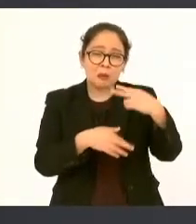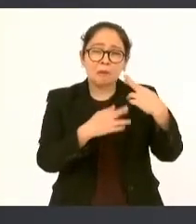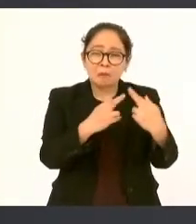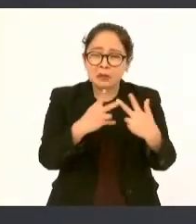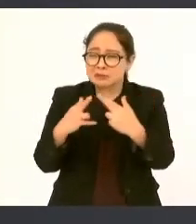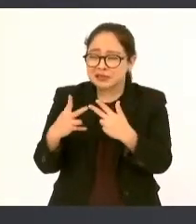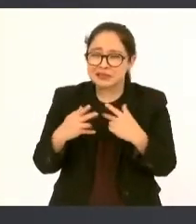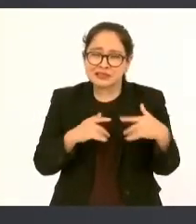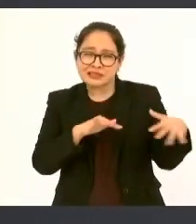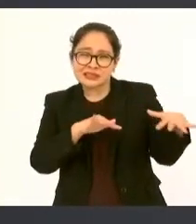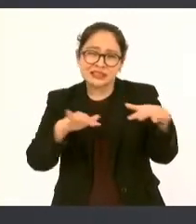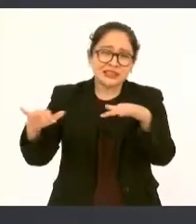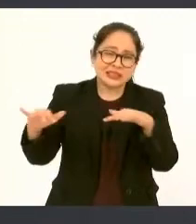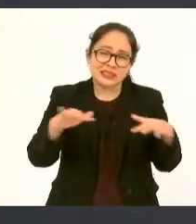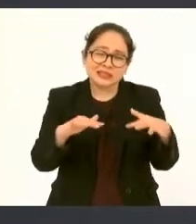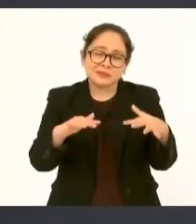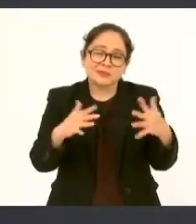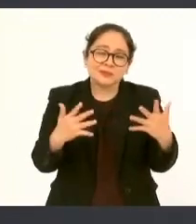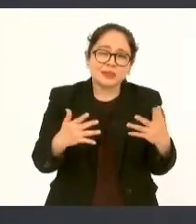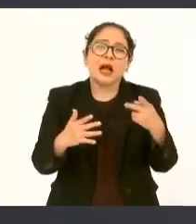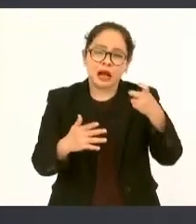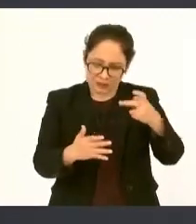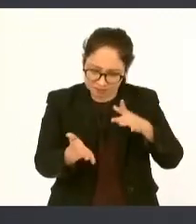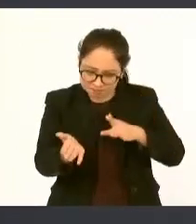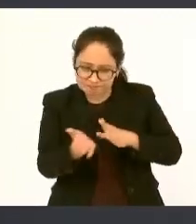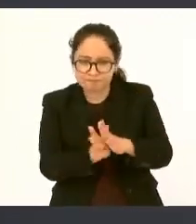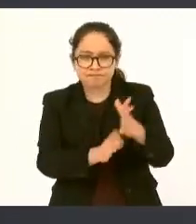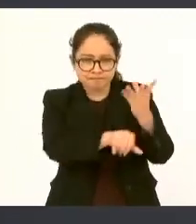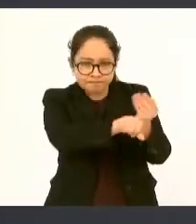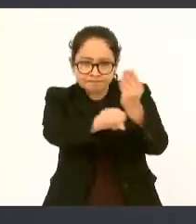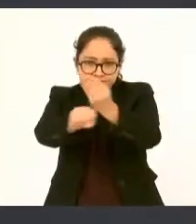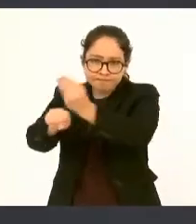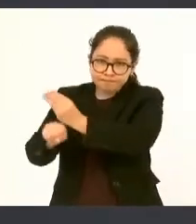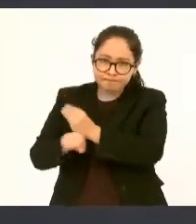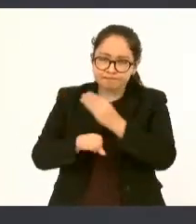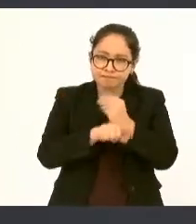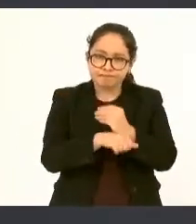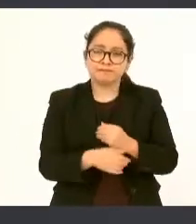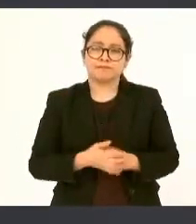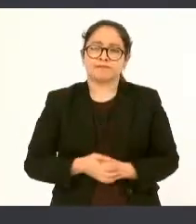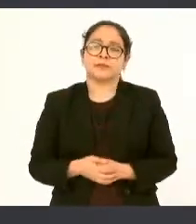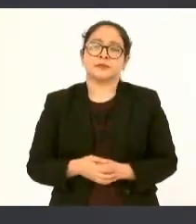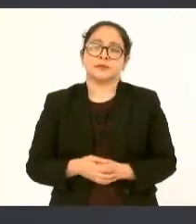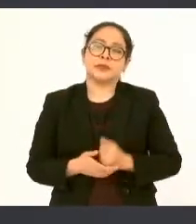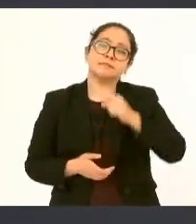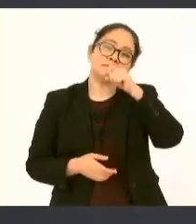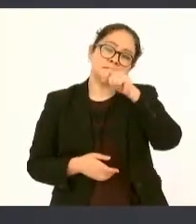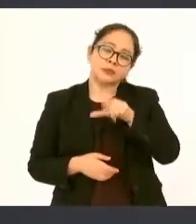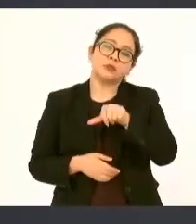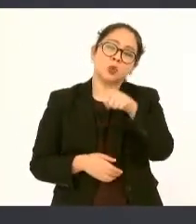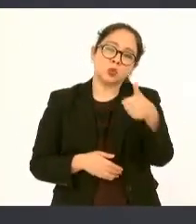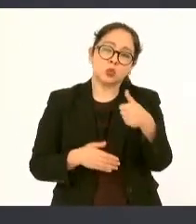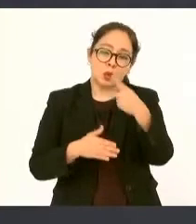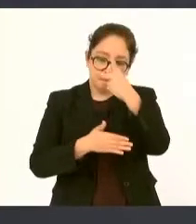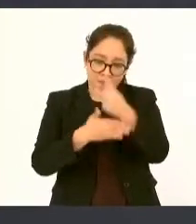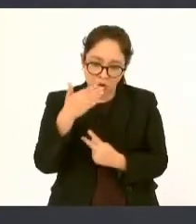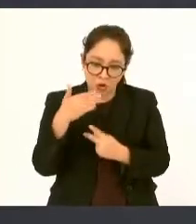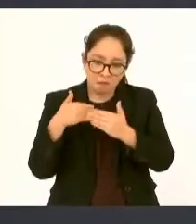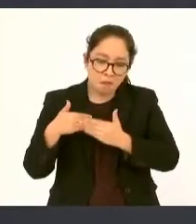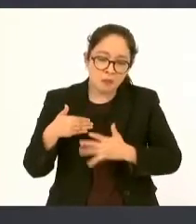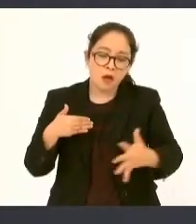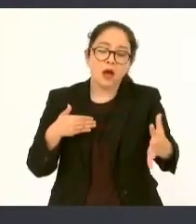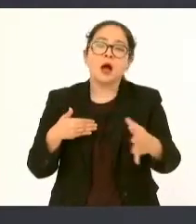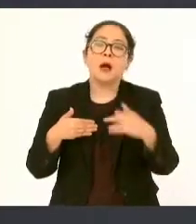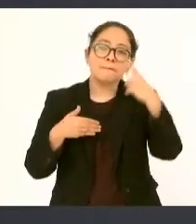vamos también a llevar a cabo un programa de mejoramiento urbano y de